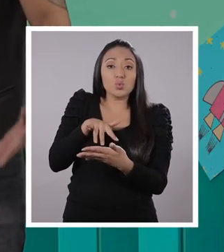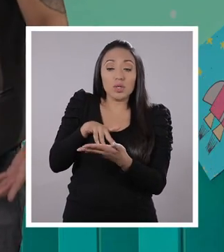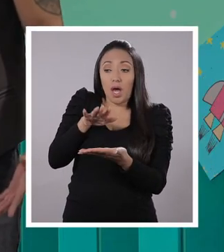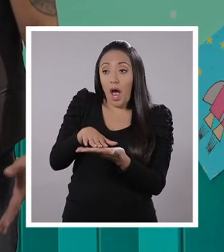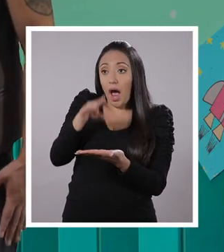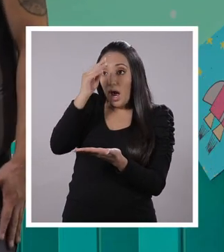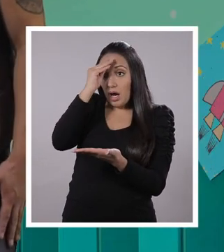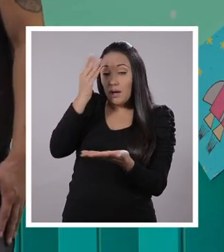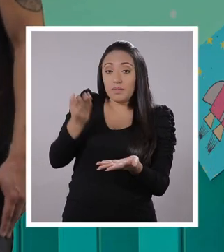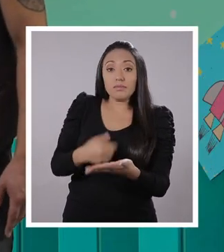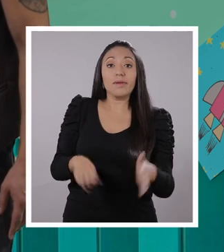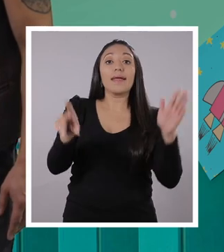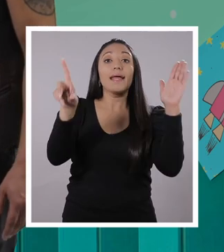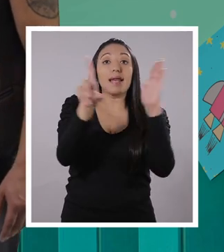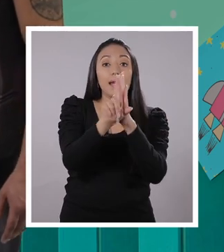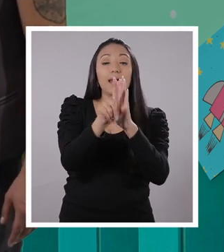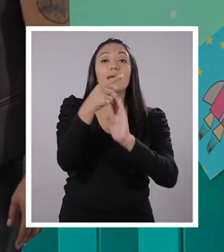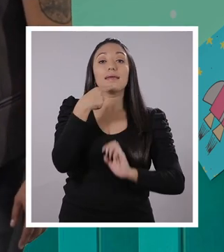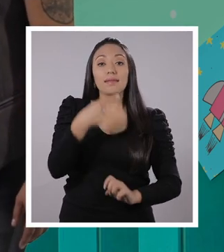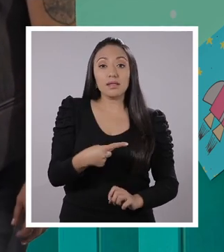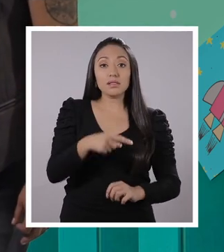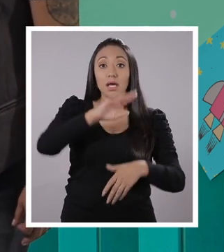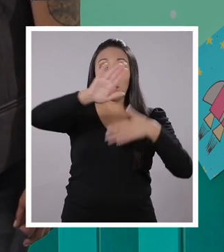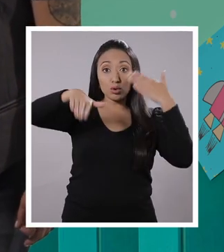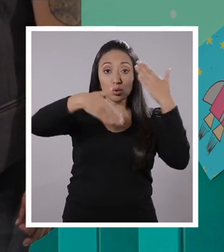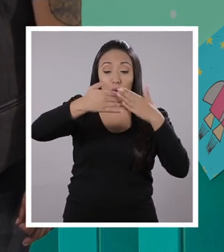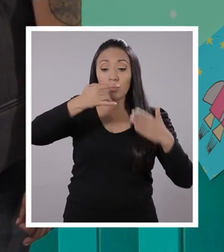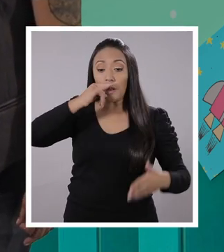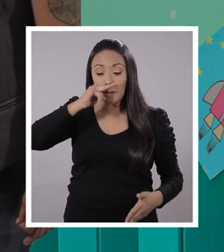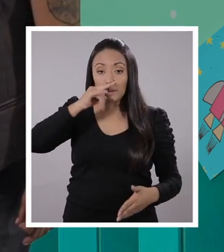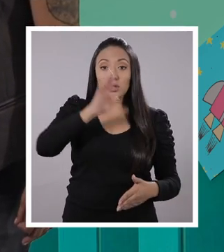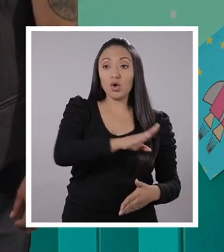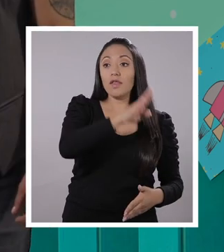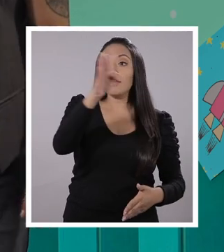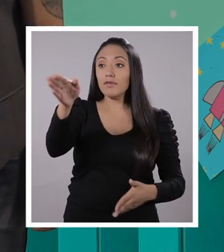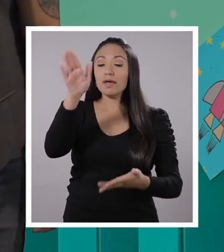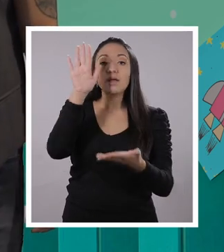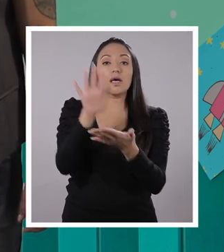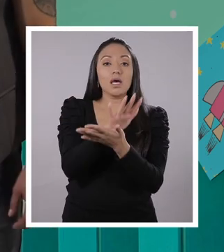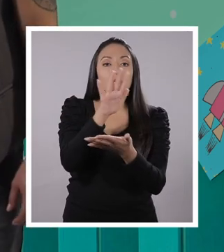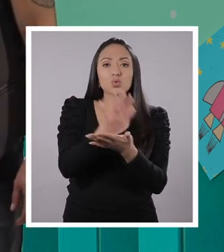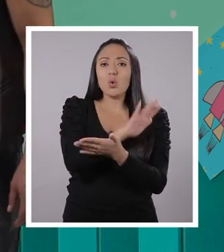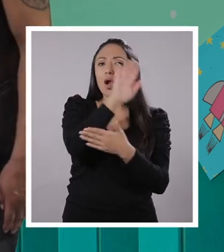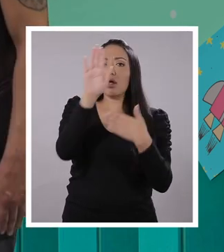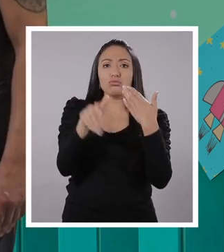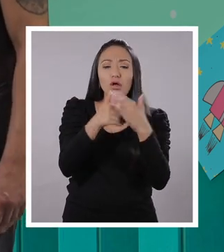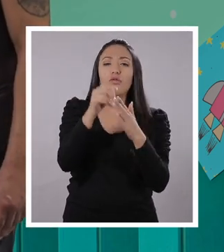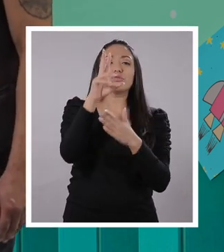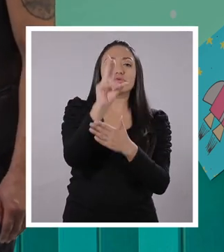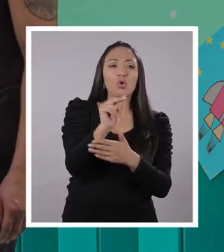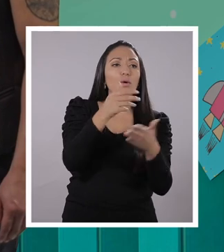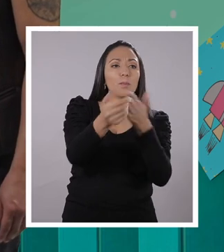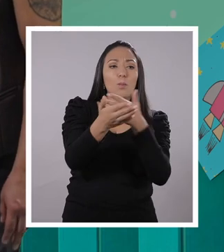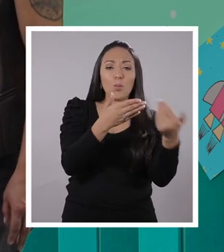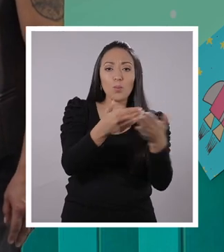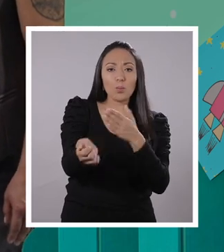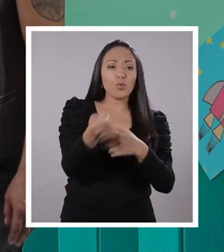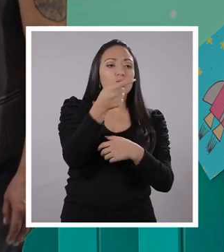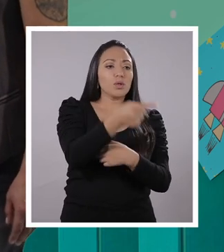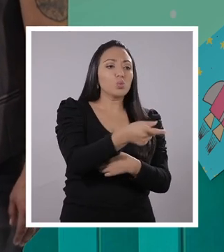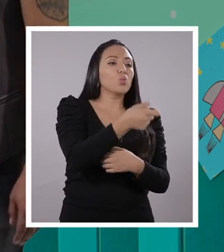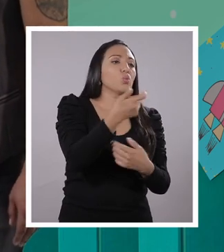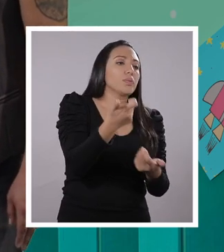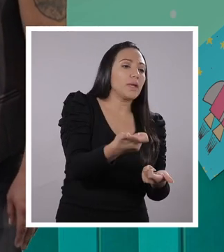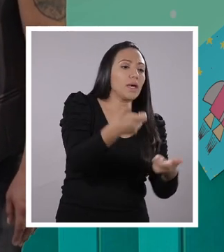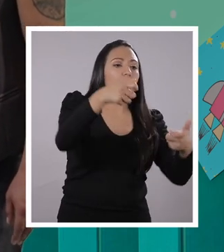aprender. Y la ley dice que todos los niños deben asistir a la escuela. Todos, sin importar de qué condición